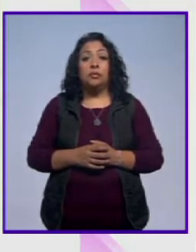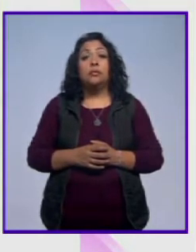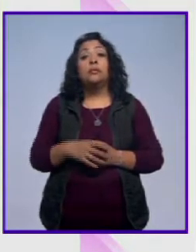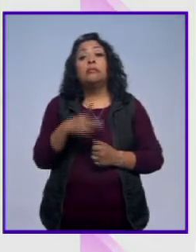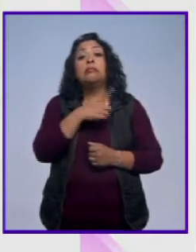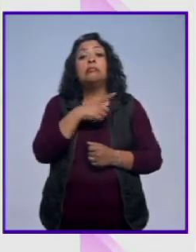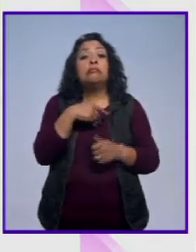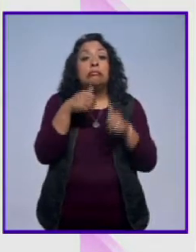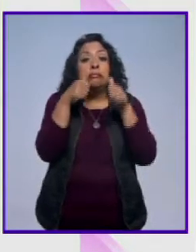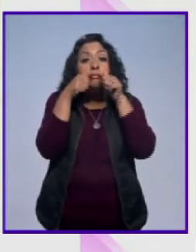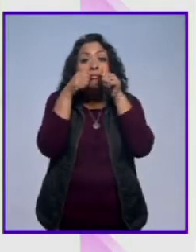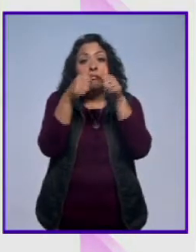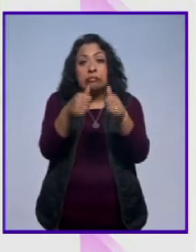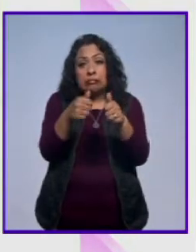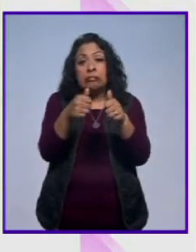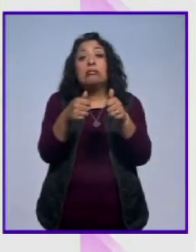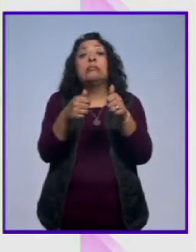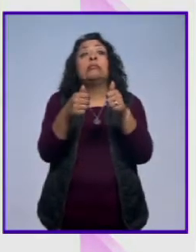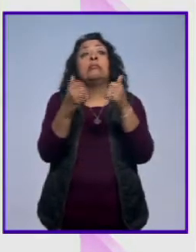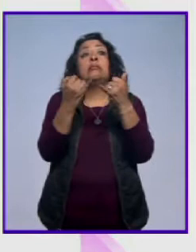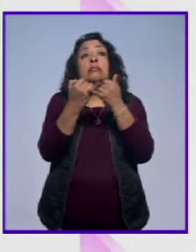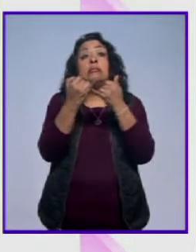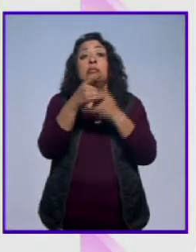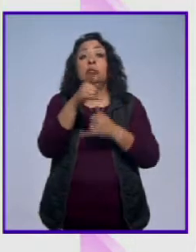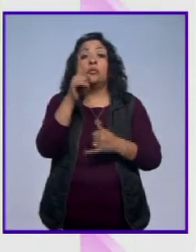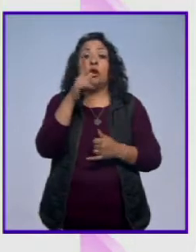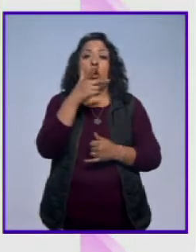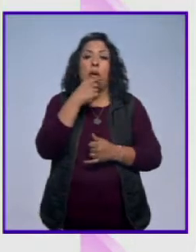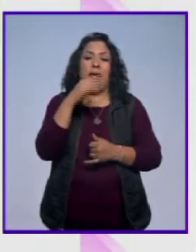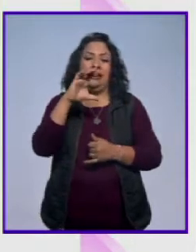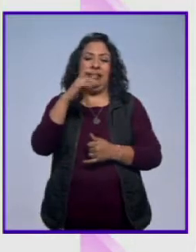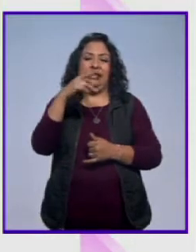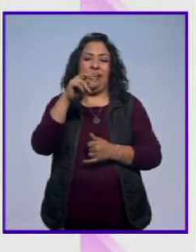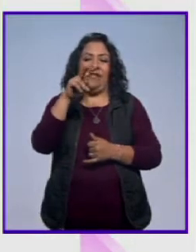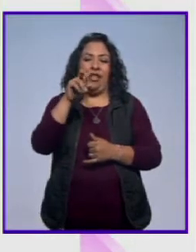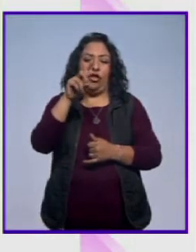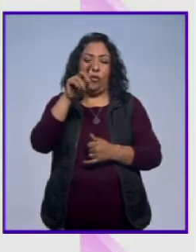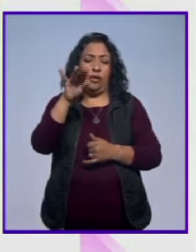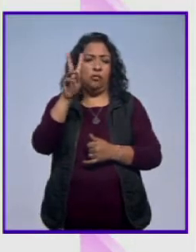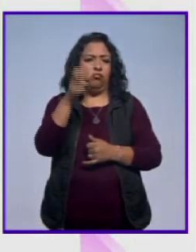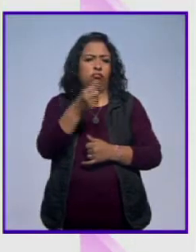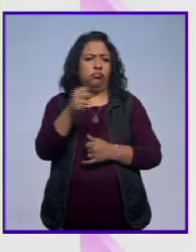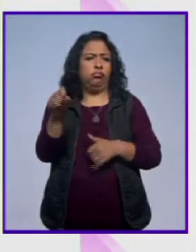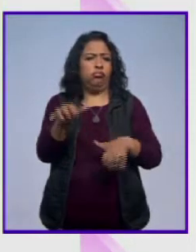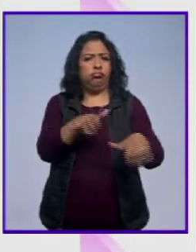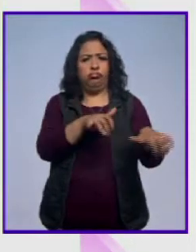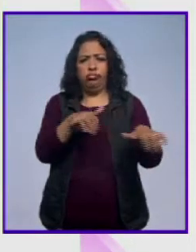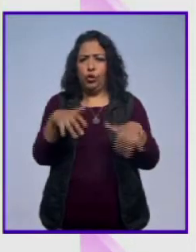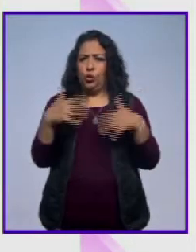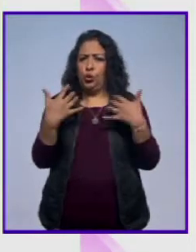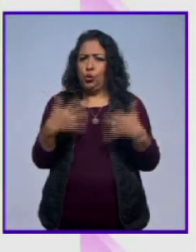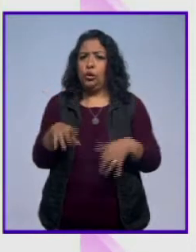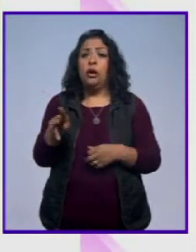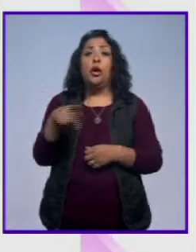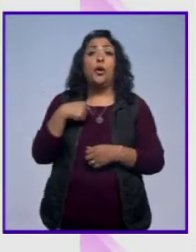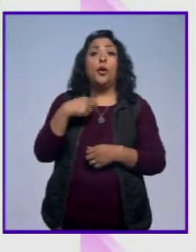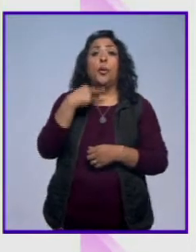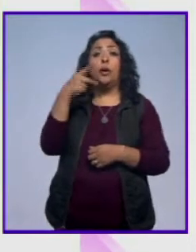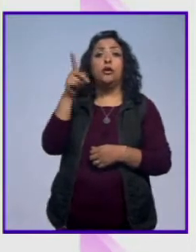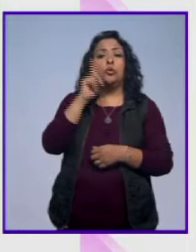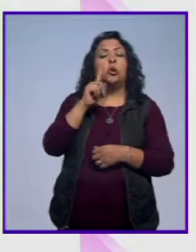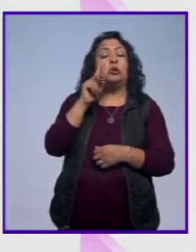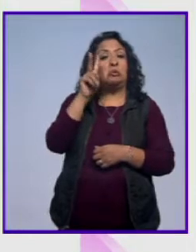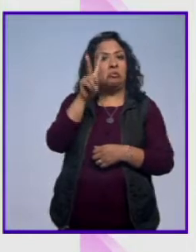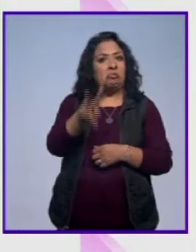habrá que estar al pendiente de estas presentaciones. Y además, Chano Domínguez, un pianista extraordinario. Además, la voz de esta mujer